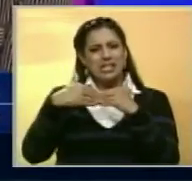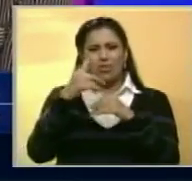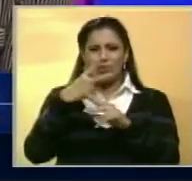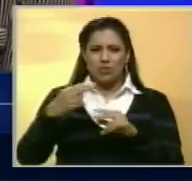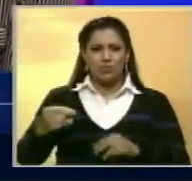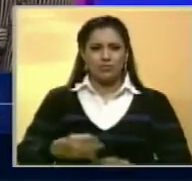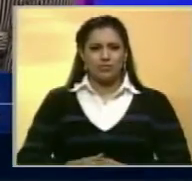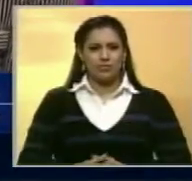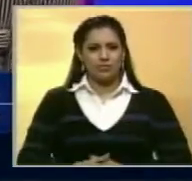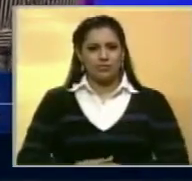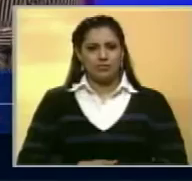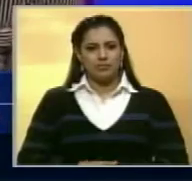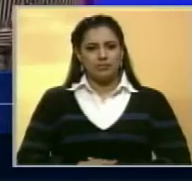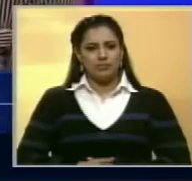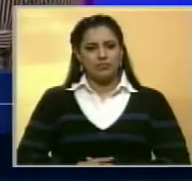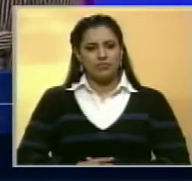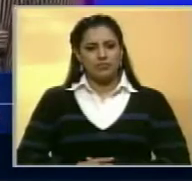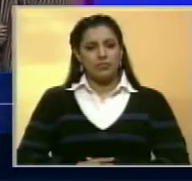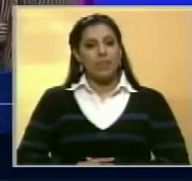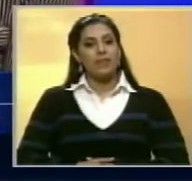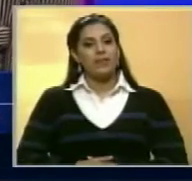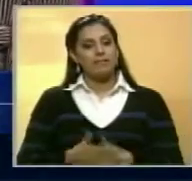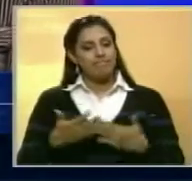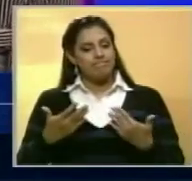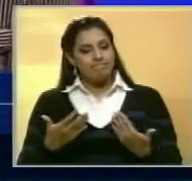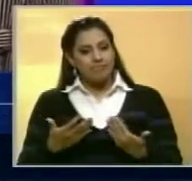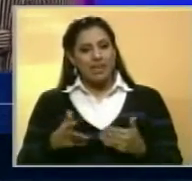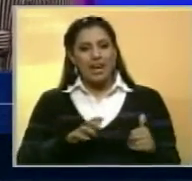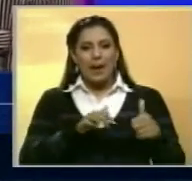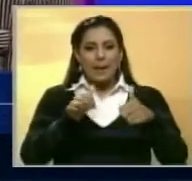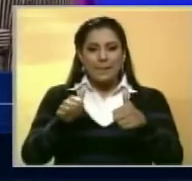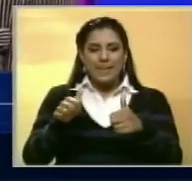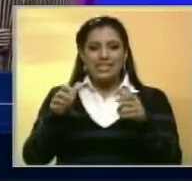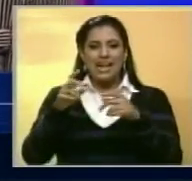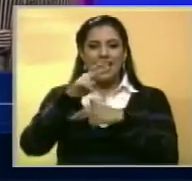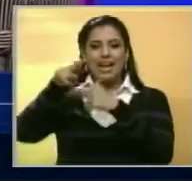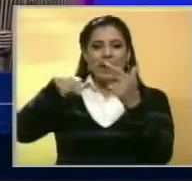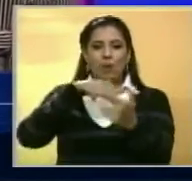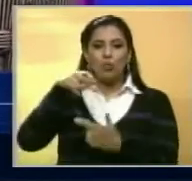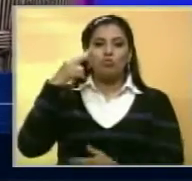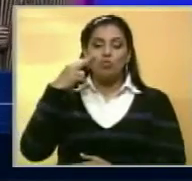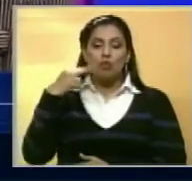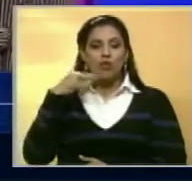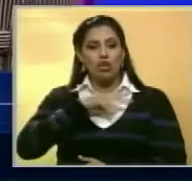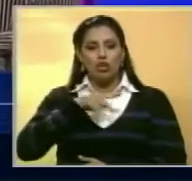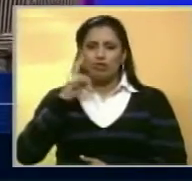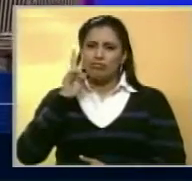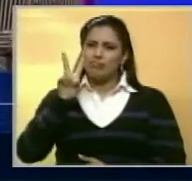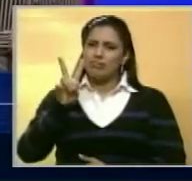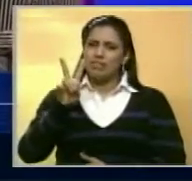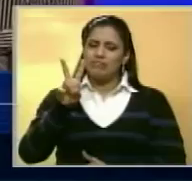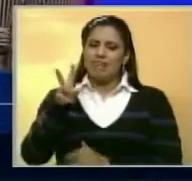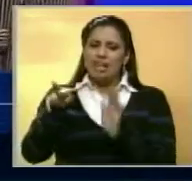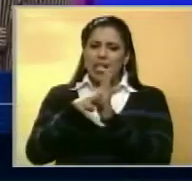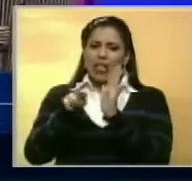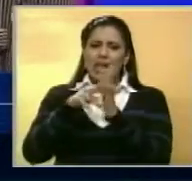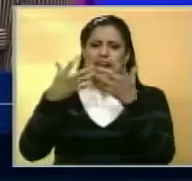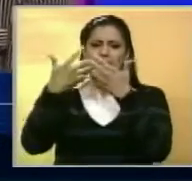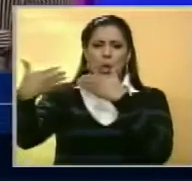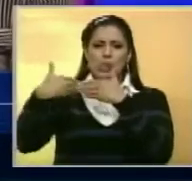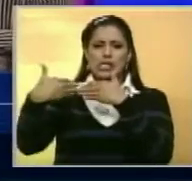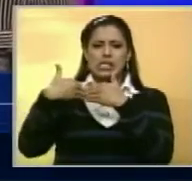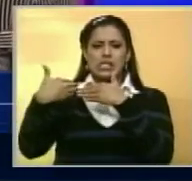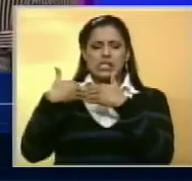esa nación. Desde que se inició la revolución bolivariana hemos visto que constantemente el imperialismo